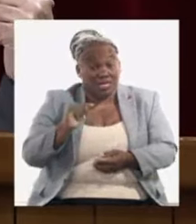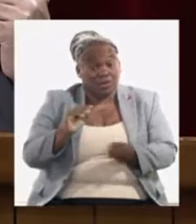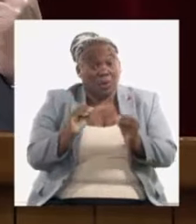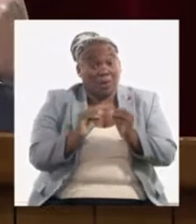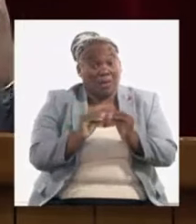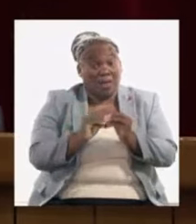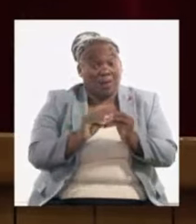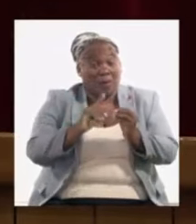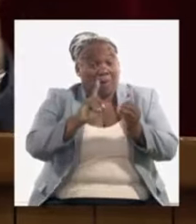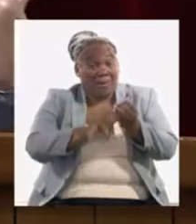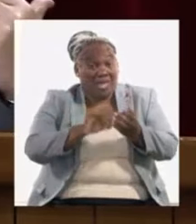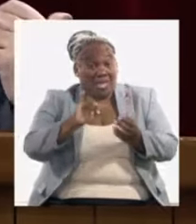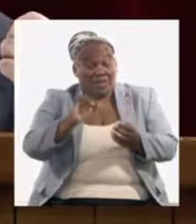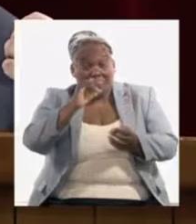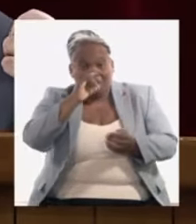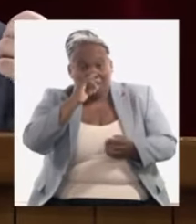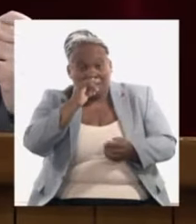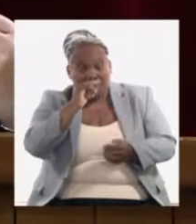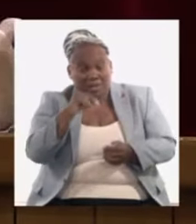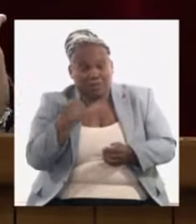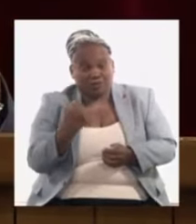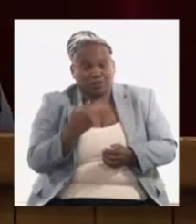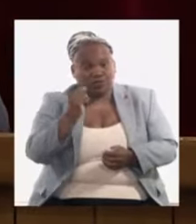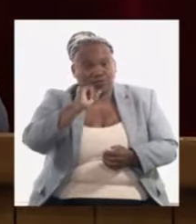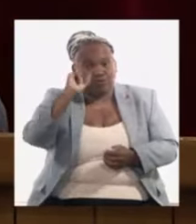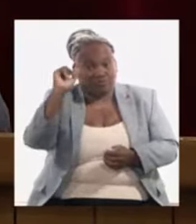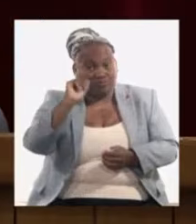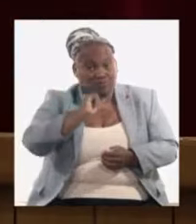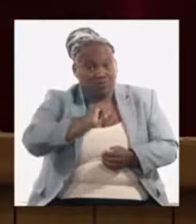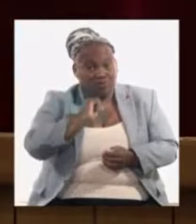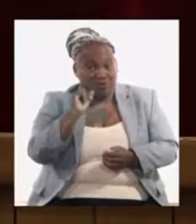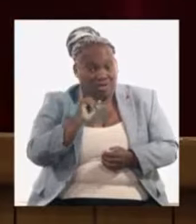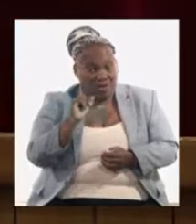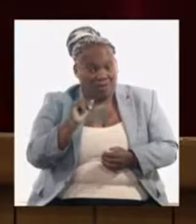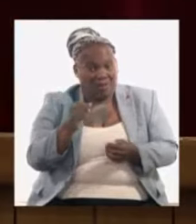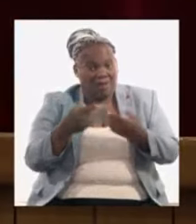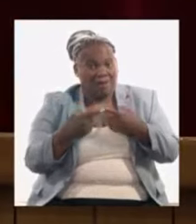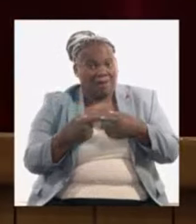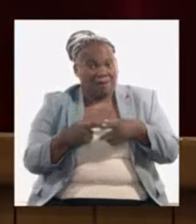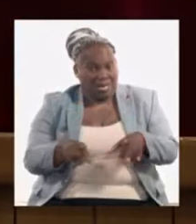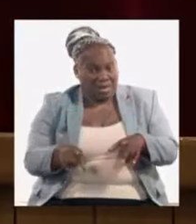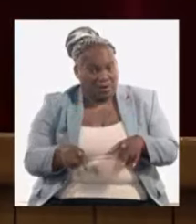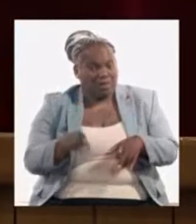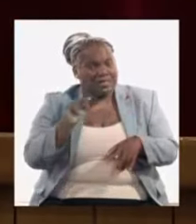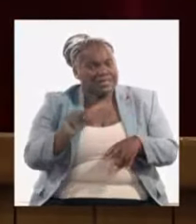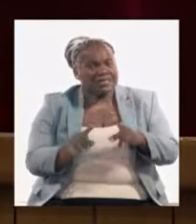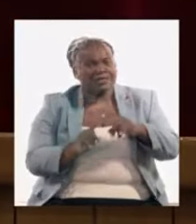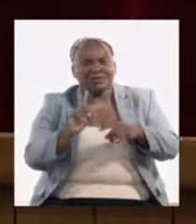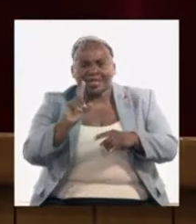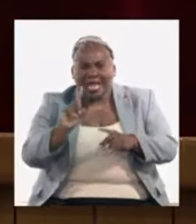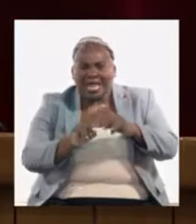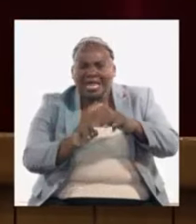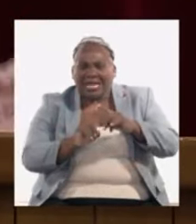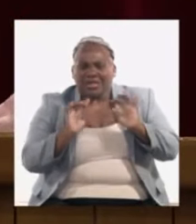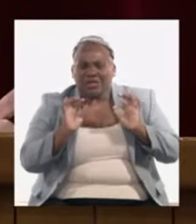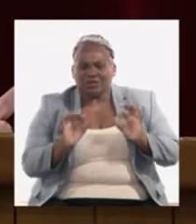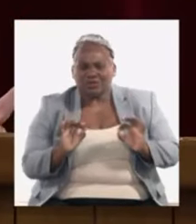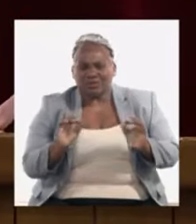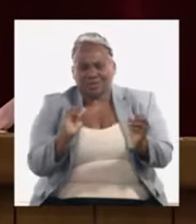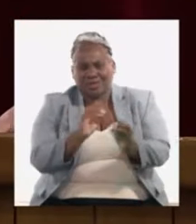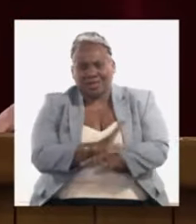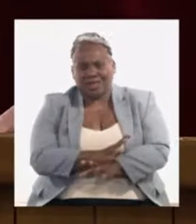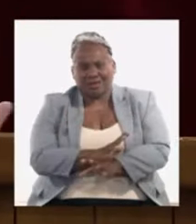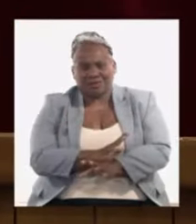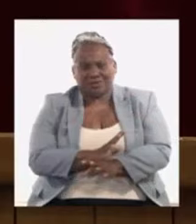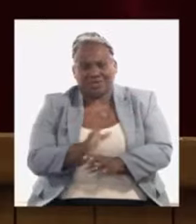bruto que dije ahorita o sea nosotros no vamos a lograr el crecimiento del producto interno bruto pero aunque sea un tema muy técnico para estar claro y no trabajamos